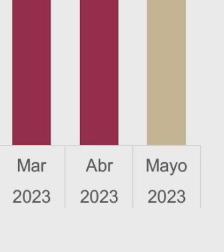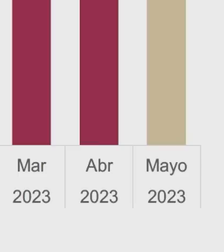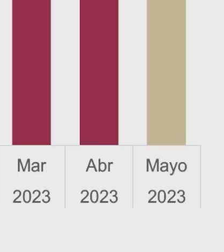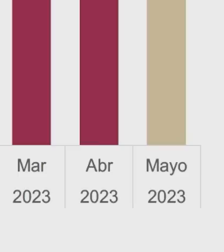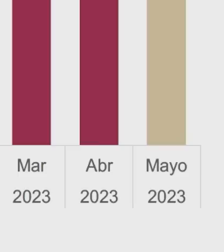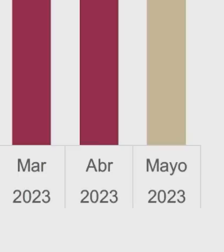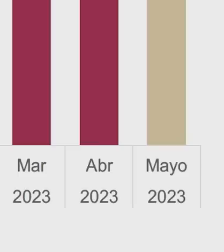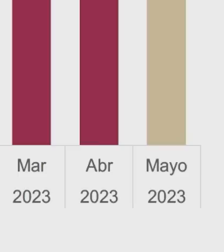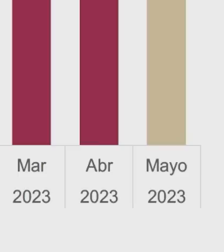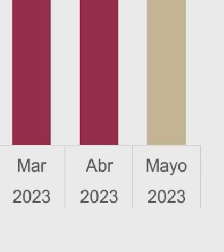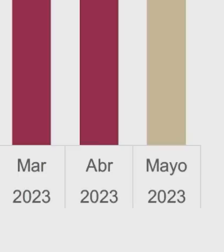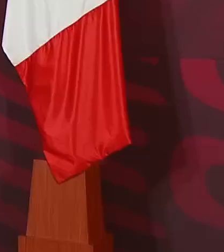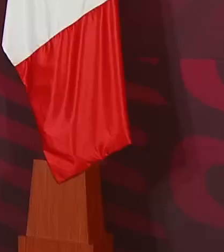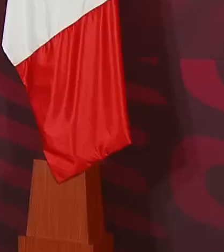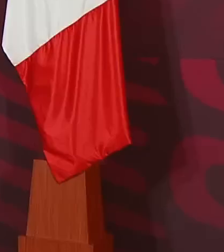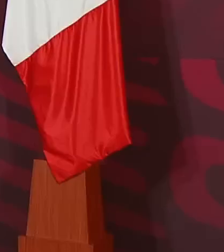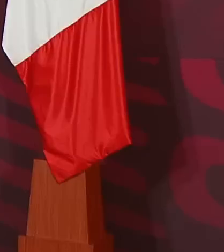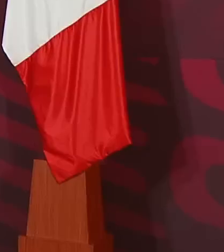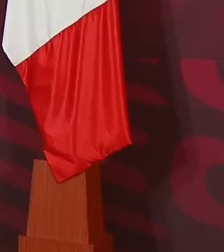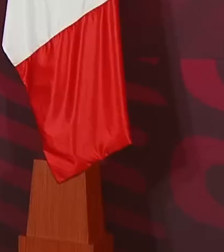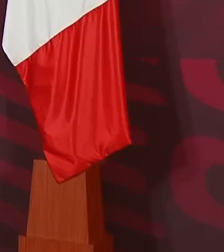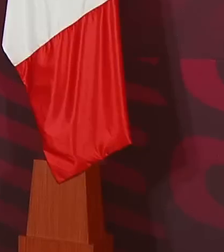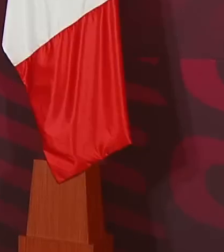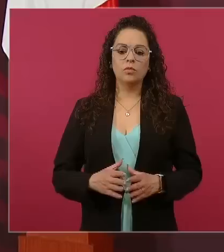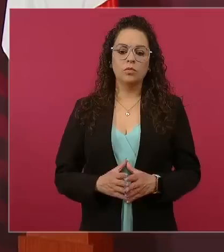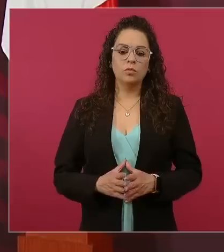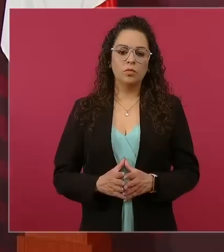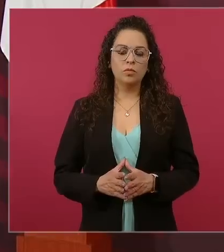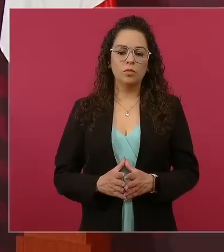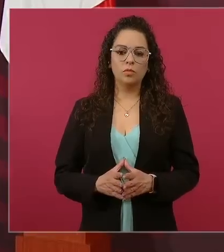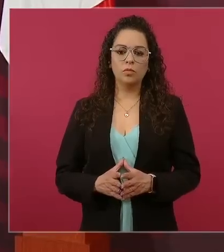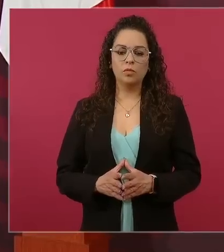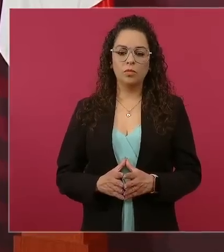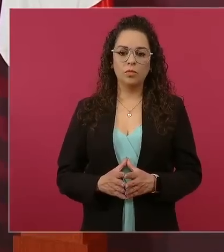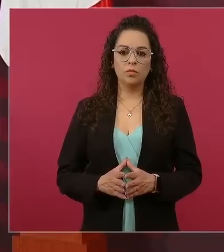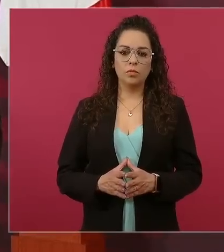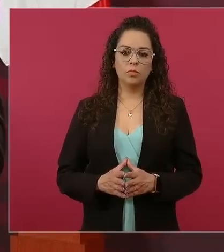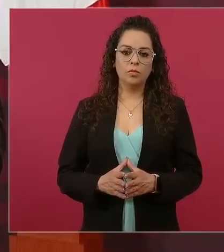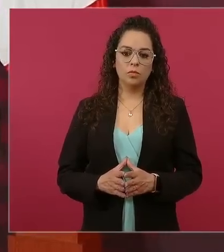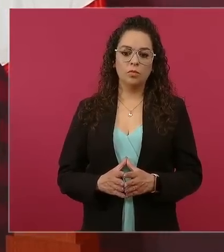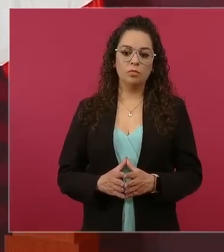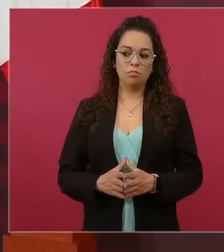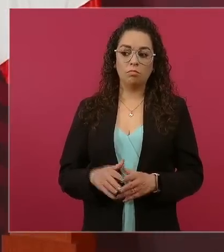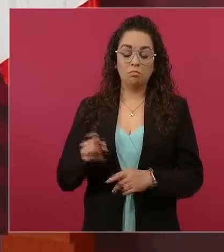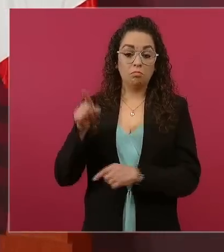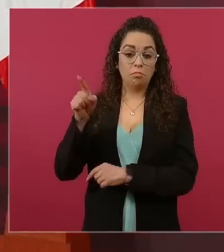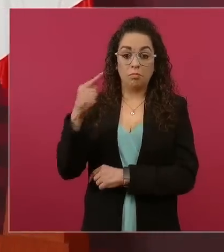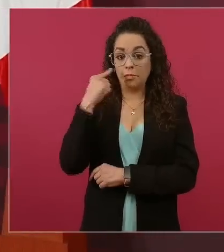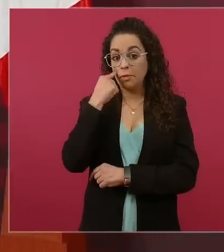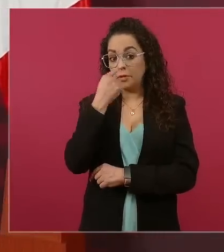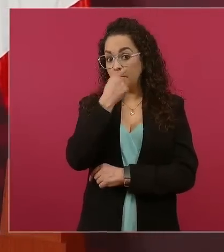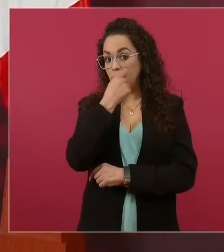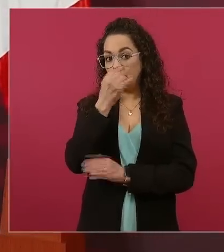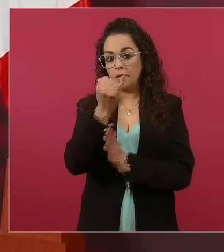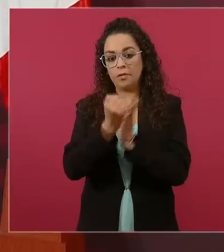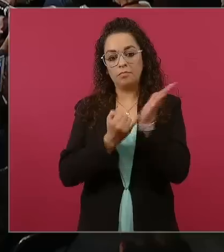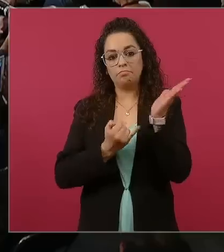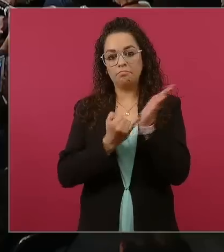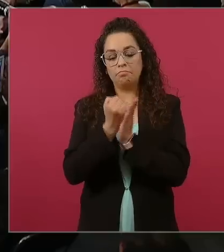una institución autónoma, tomó decisiones de aumentar la tasa de interés